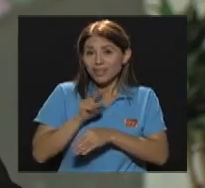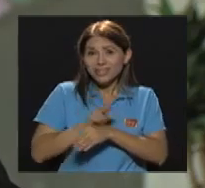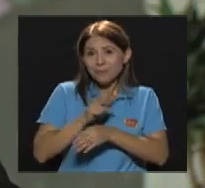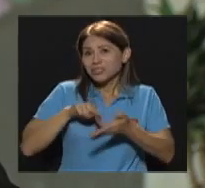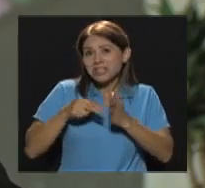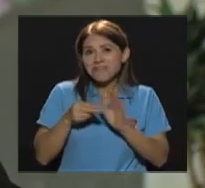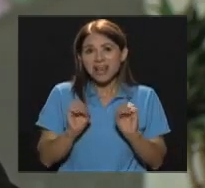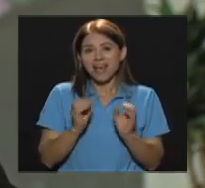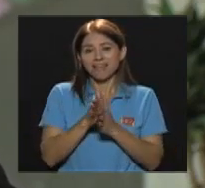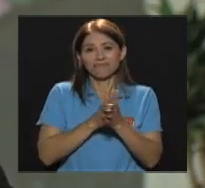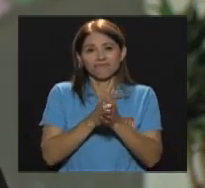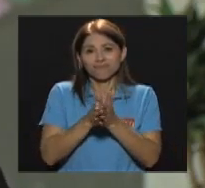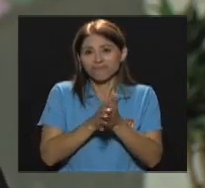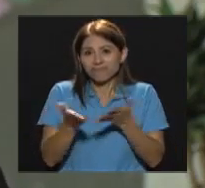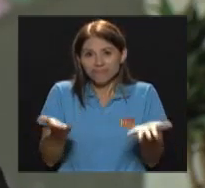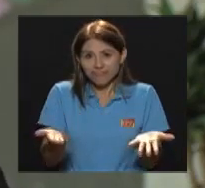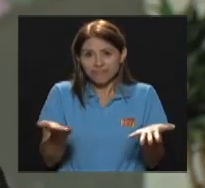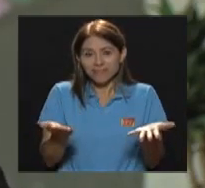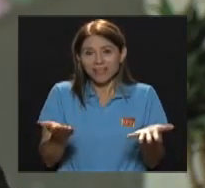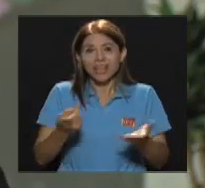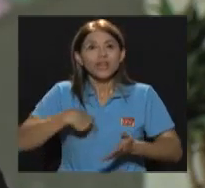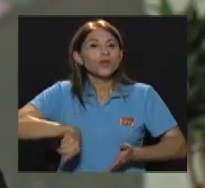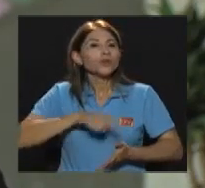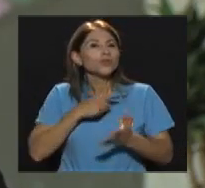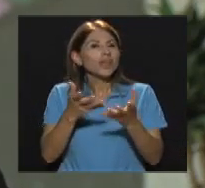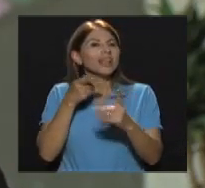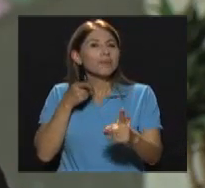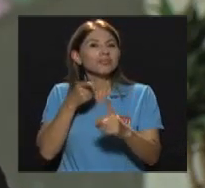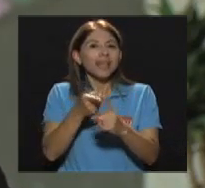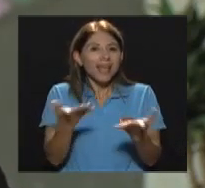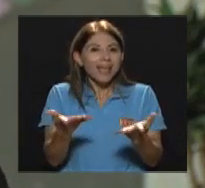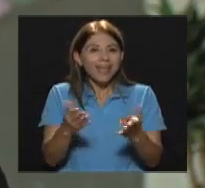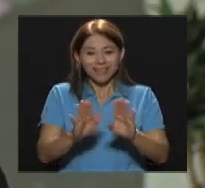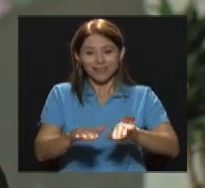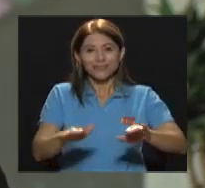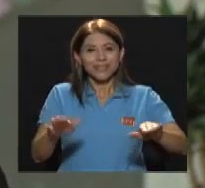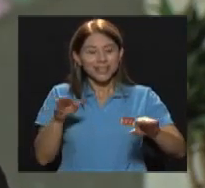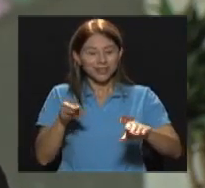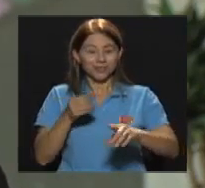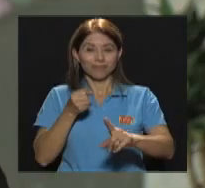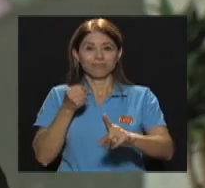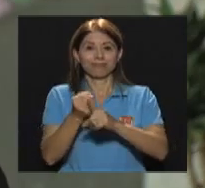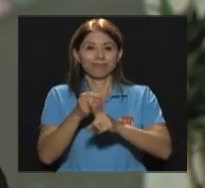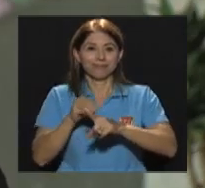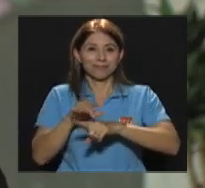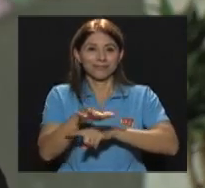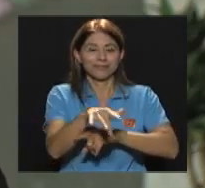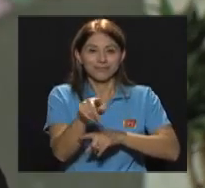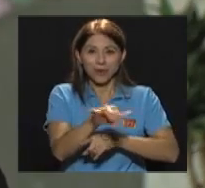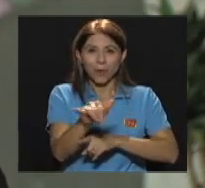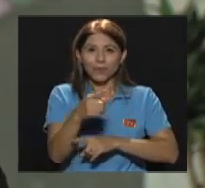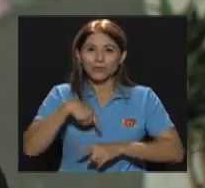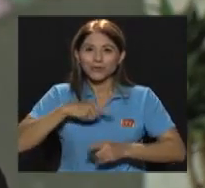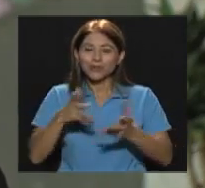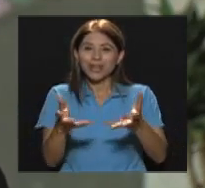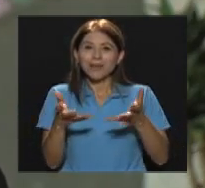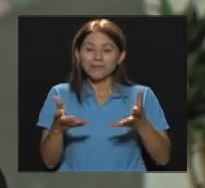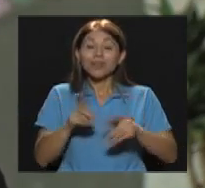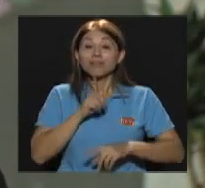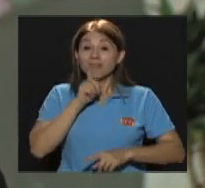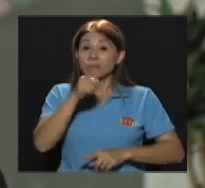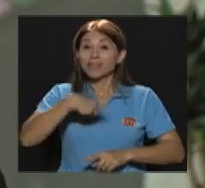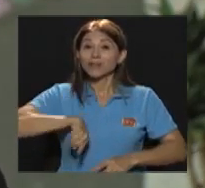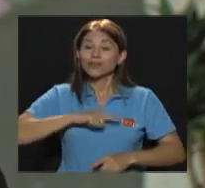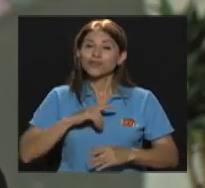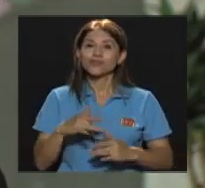la vida De los chicos No se va a impactar Como queremos Entonces Realmente Para nosotros Fue muy satisfactorio Saber que teníamos El apoyo